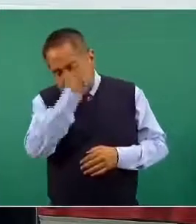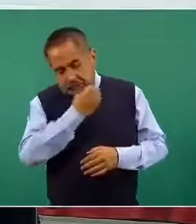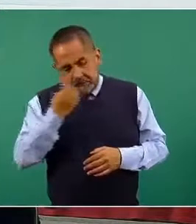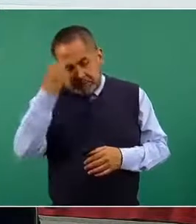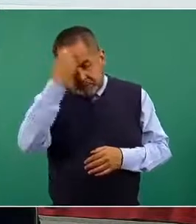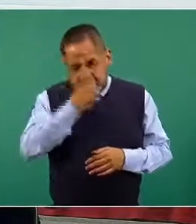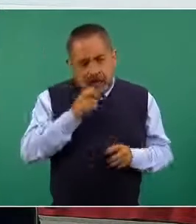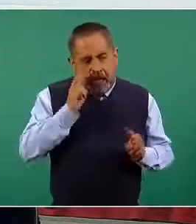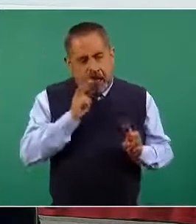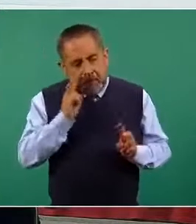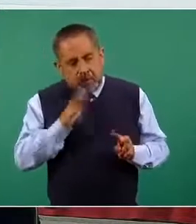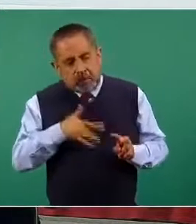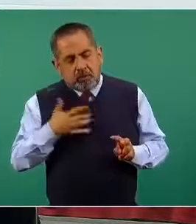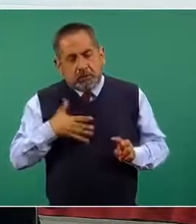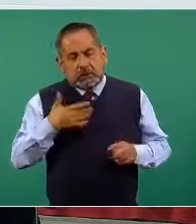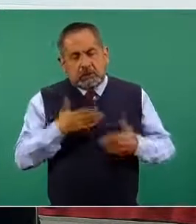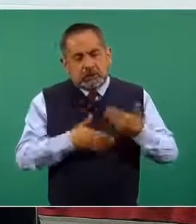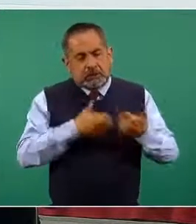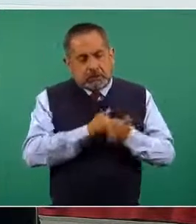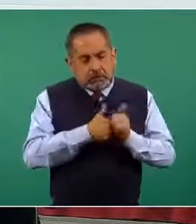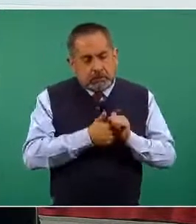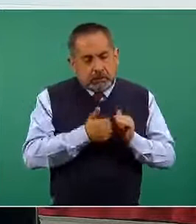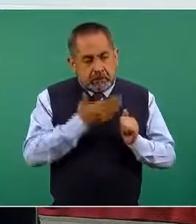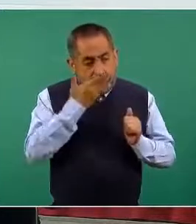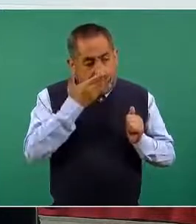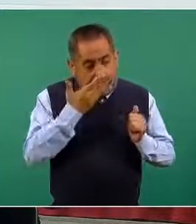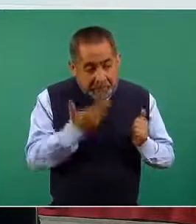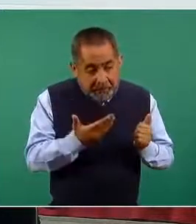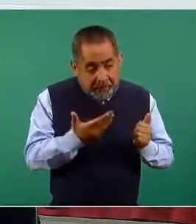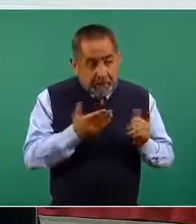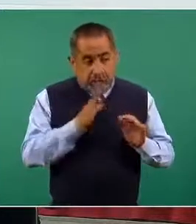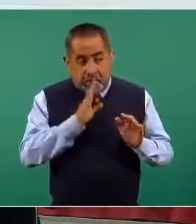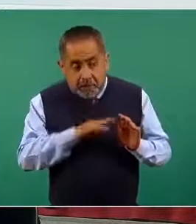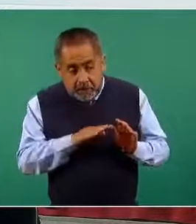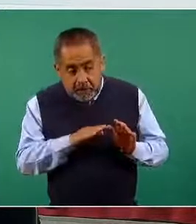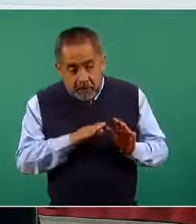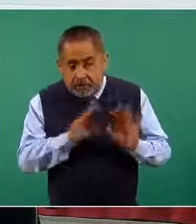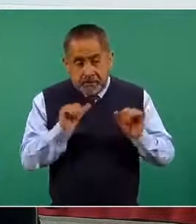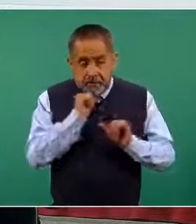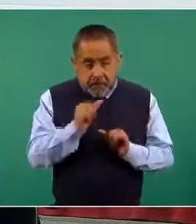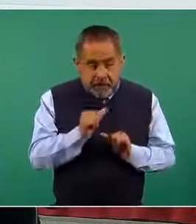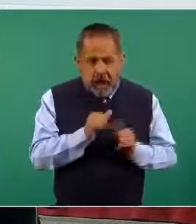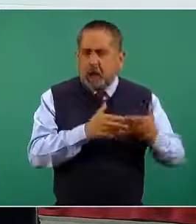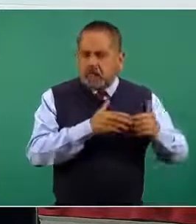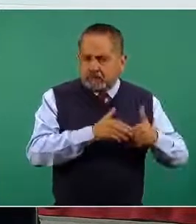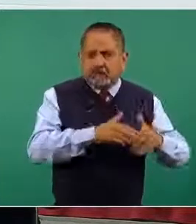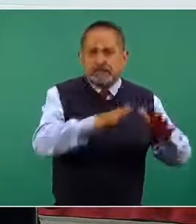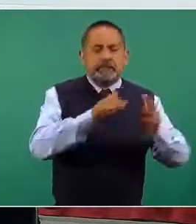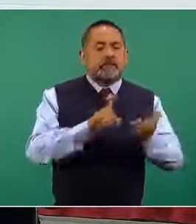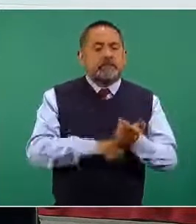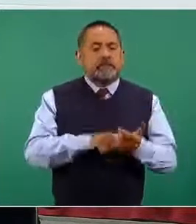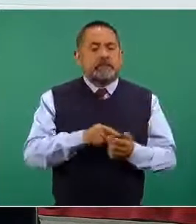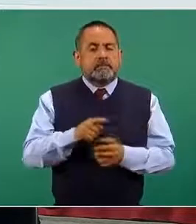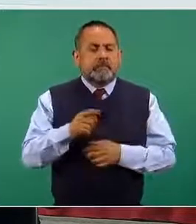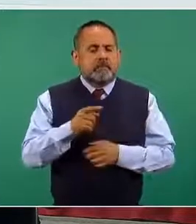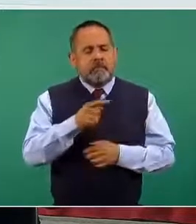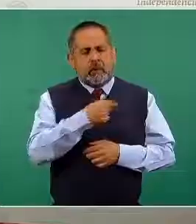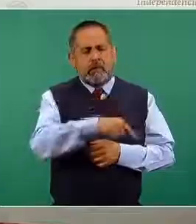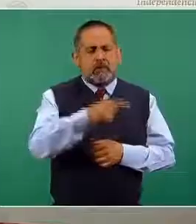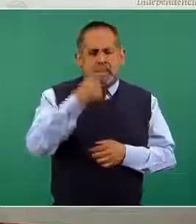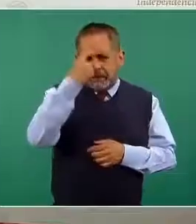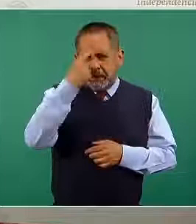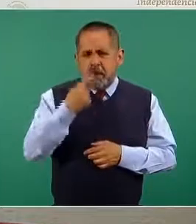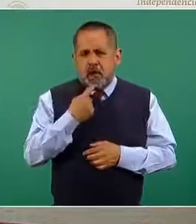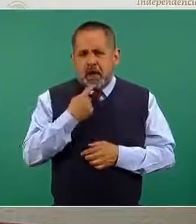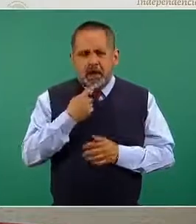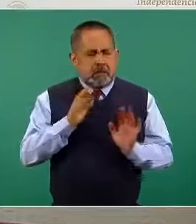personas que han recibido una dosis para ver si refieren alguna sintomatología inmediata en los 30